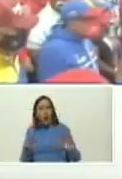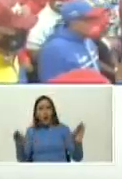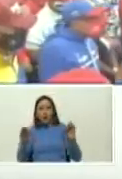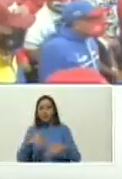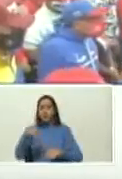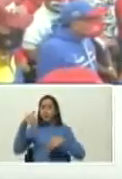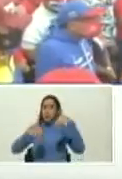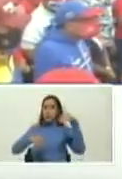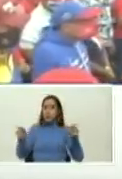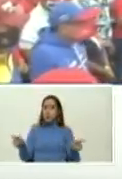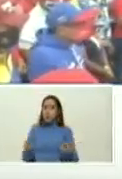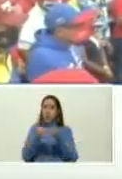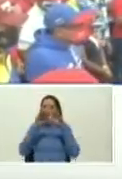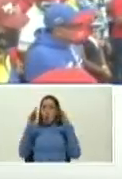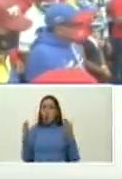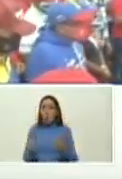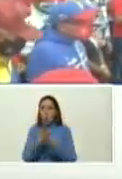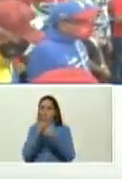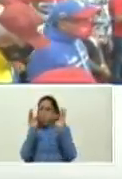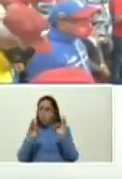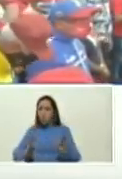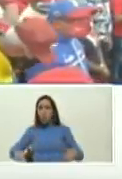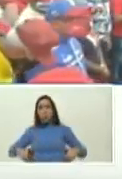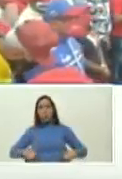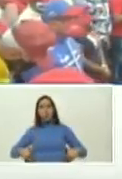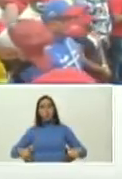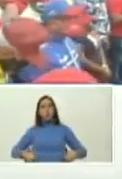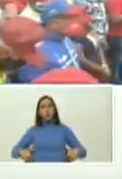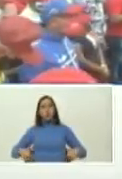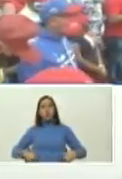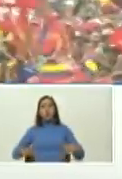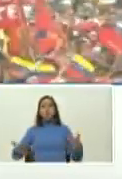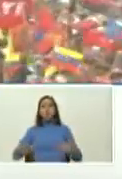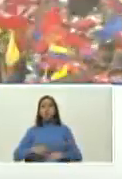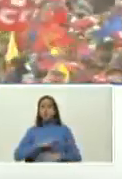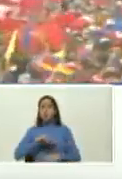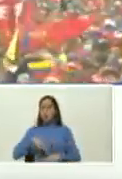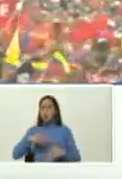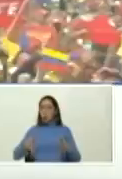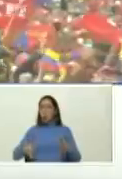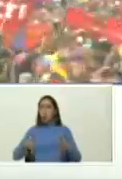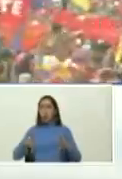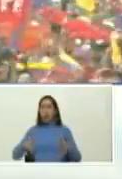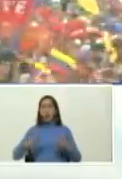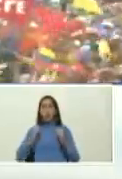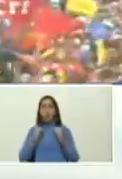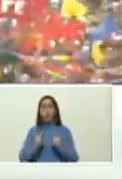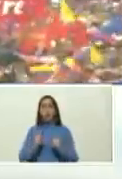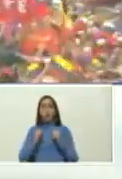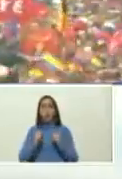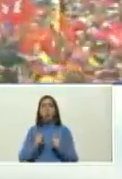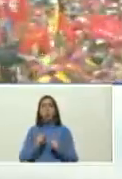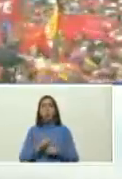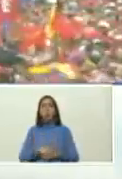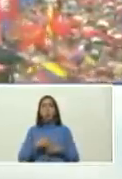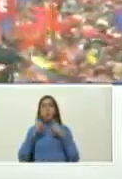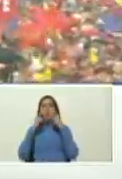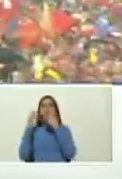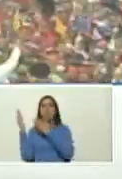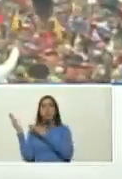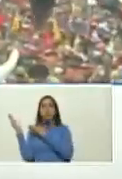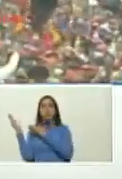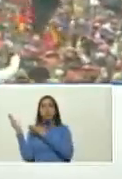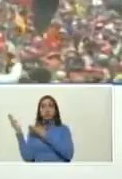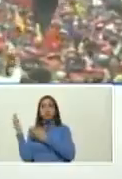elección es un mundo y cada elección es un esfuerzo y cada elección la hemos ganado a pulso a pulso así como quien gana mira